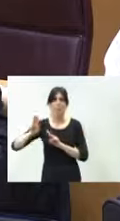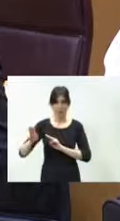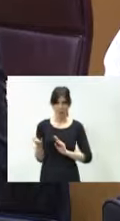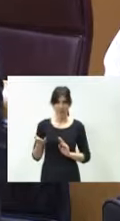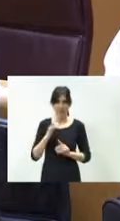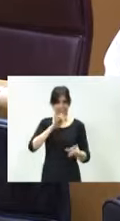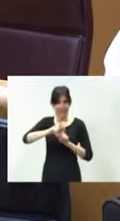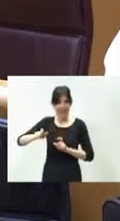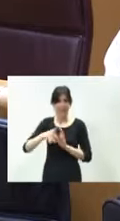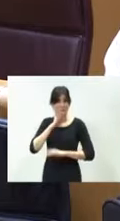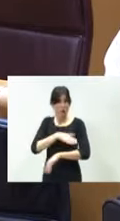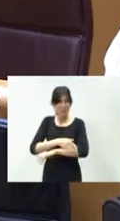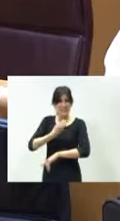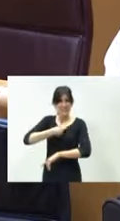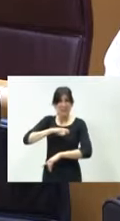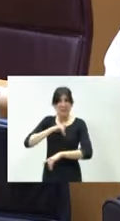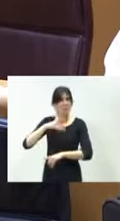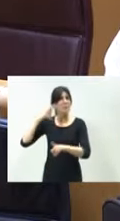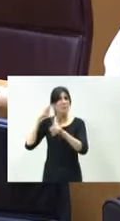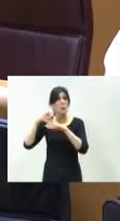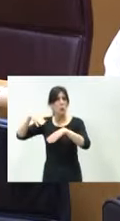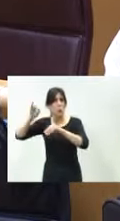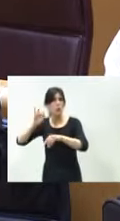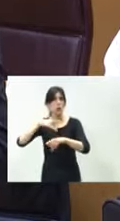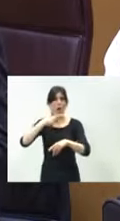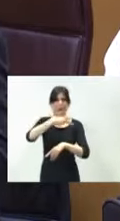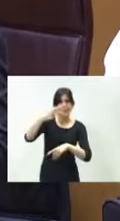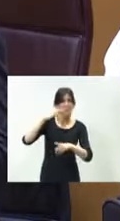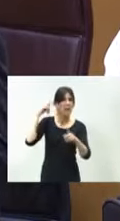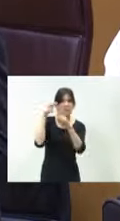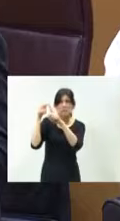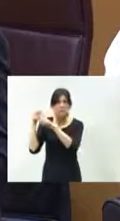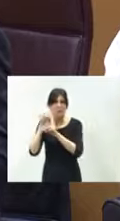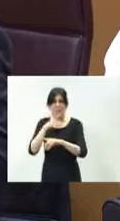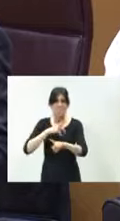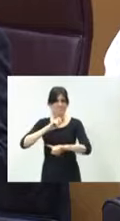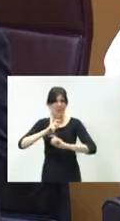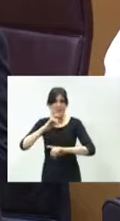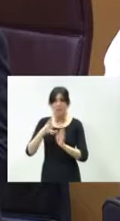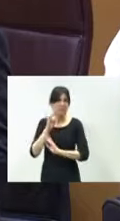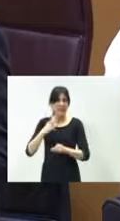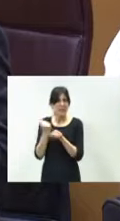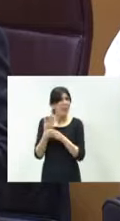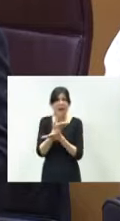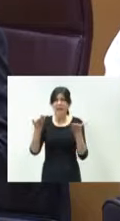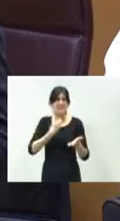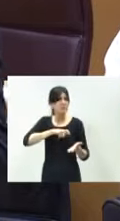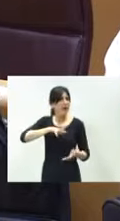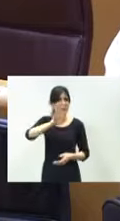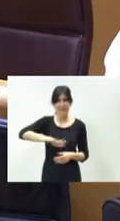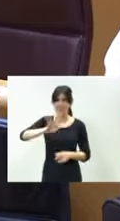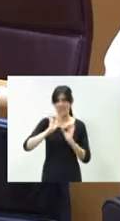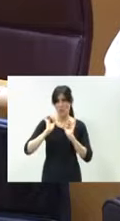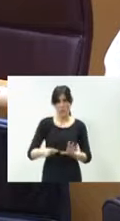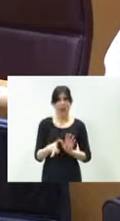el Gobierno de España no le tiene manía a Burgos, ni a Cantabria, ni a ninguna provincia de España. Trabaja para todos, intentando mejorar